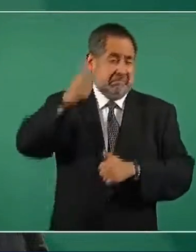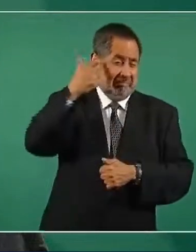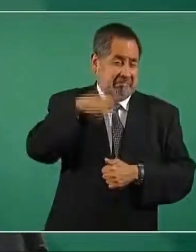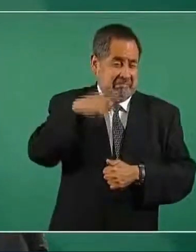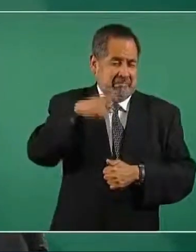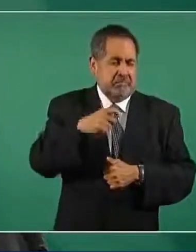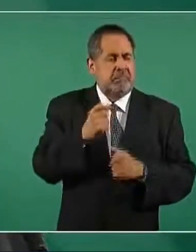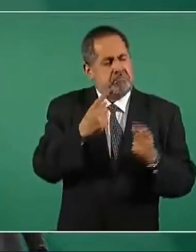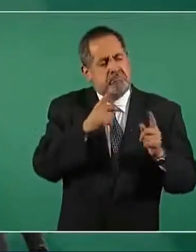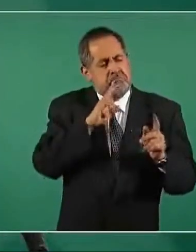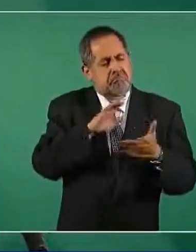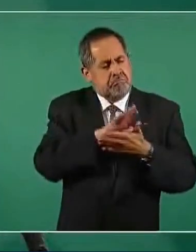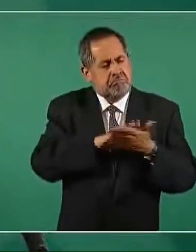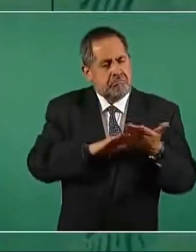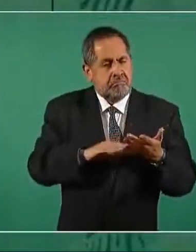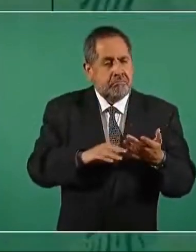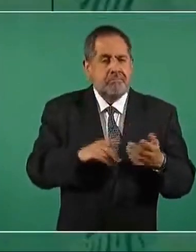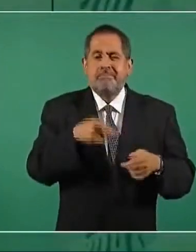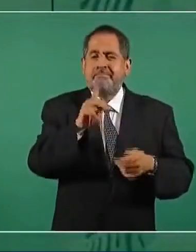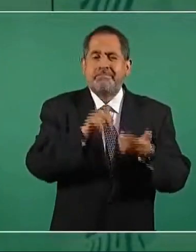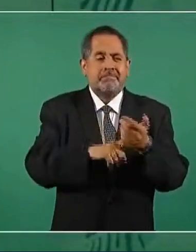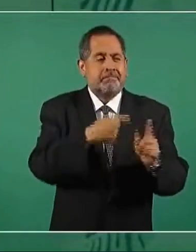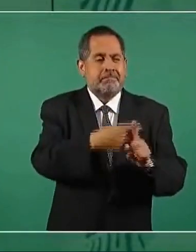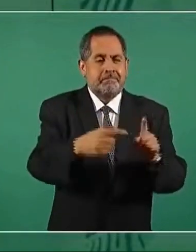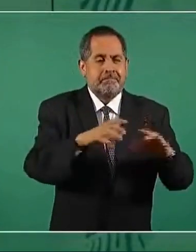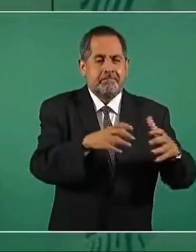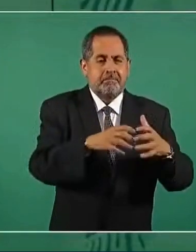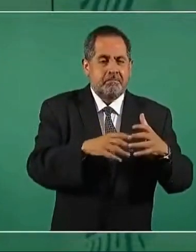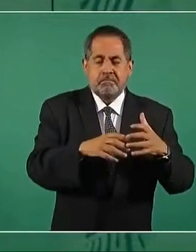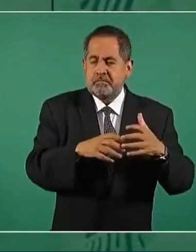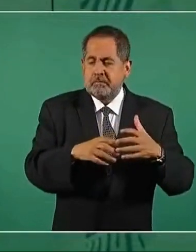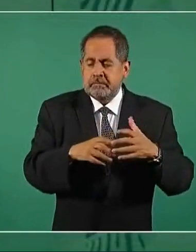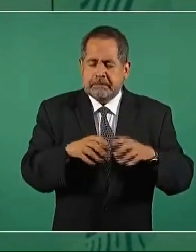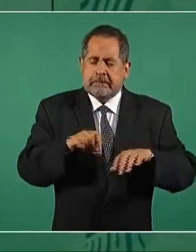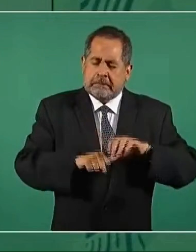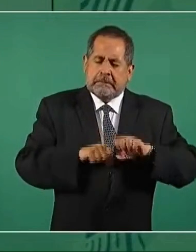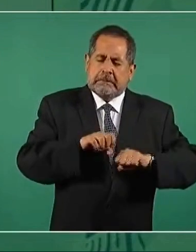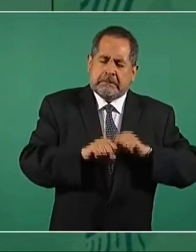Aunque vengan de abajo, se vuelven ladinos